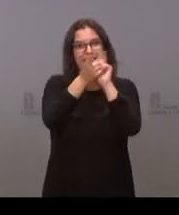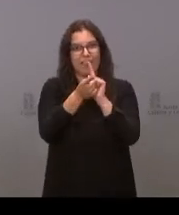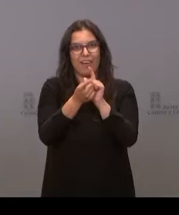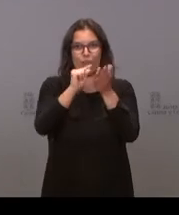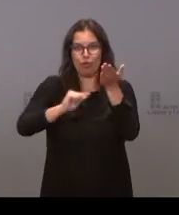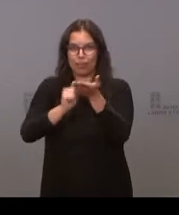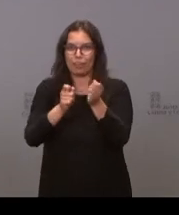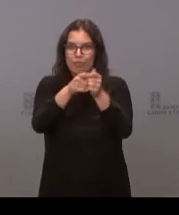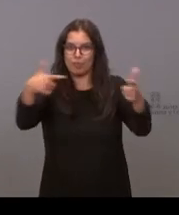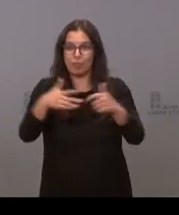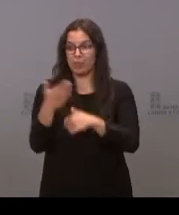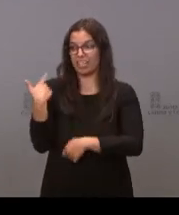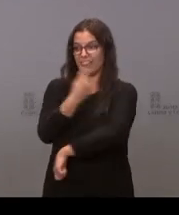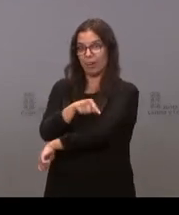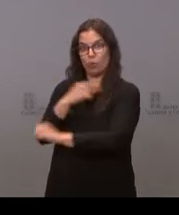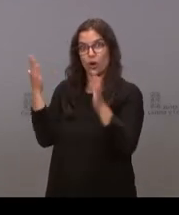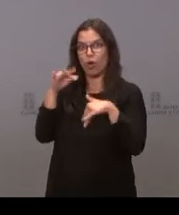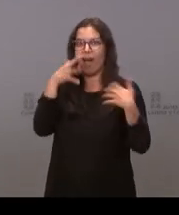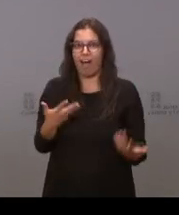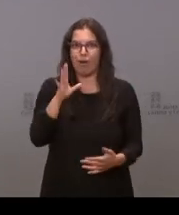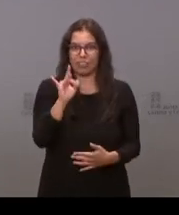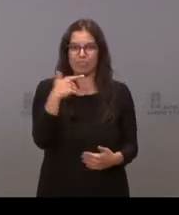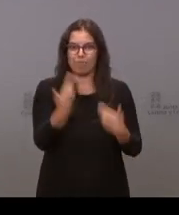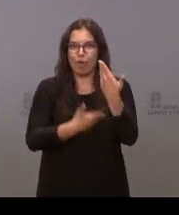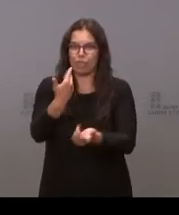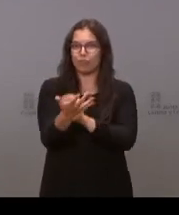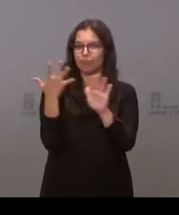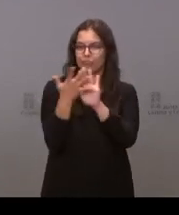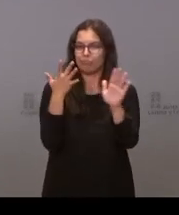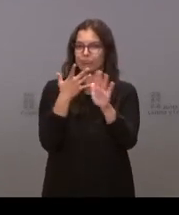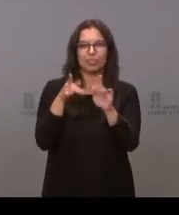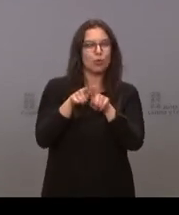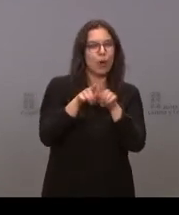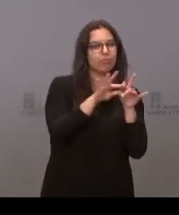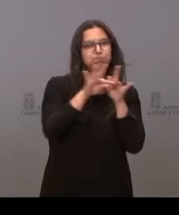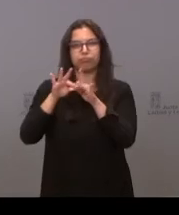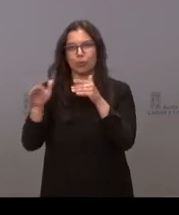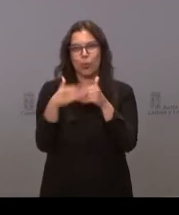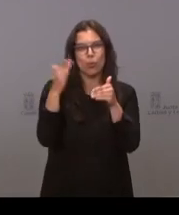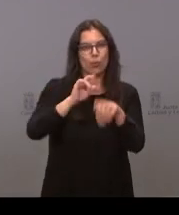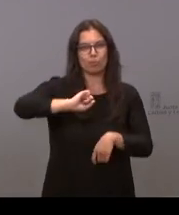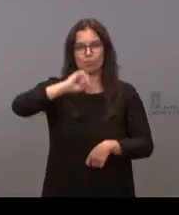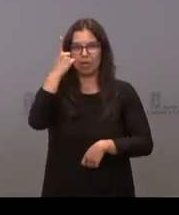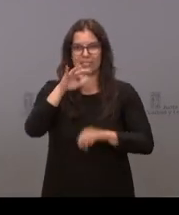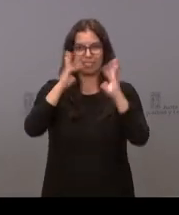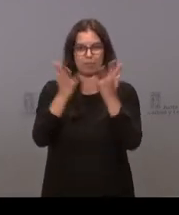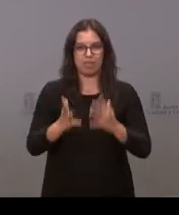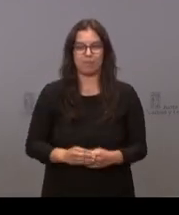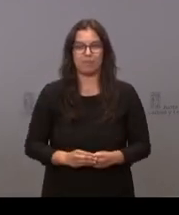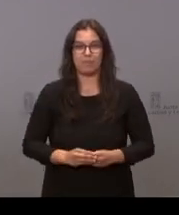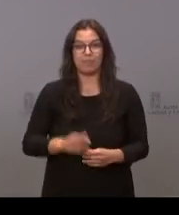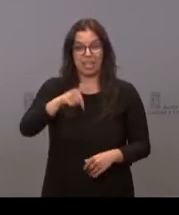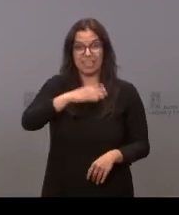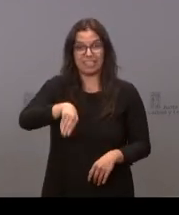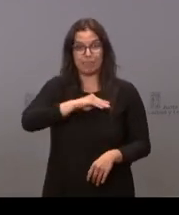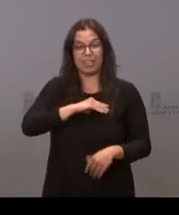donde antes no existía la vacuna, hoy hay un proceso de vacunación que está siendo la vanguardia del conjunto del planeta, aquí en